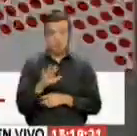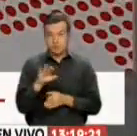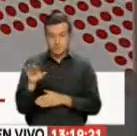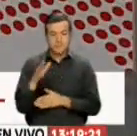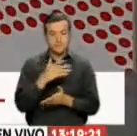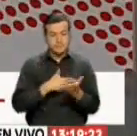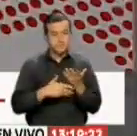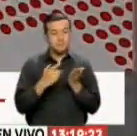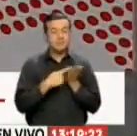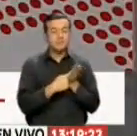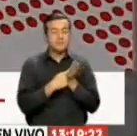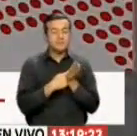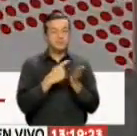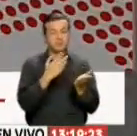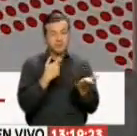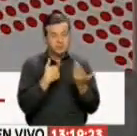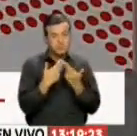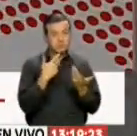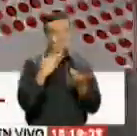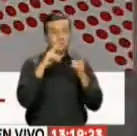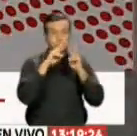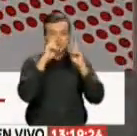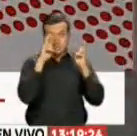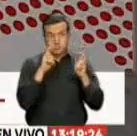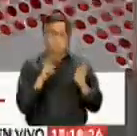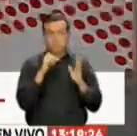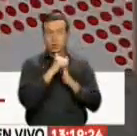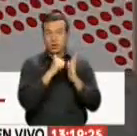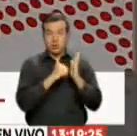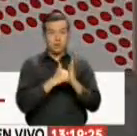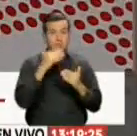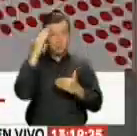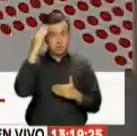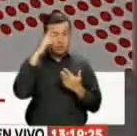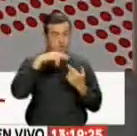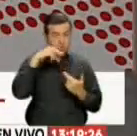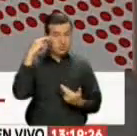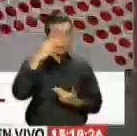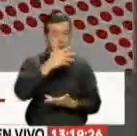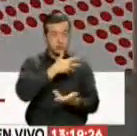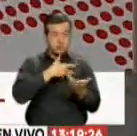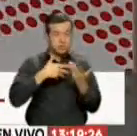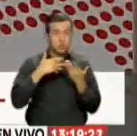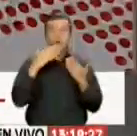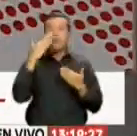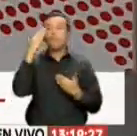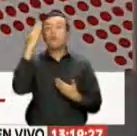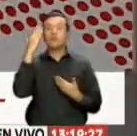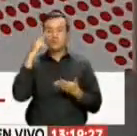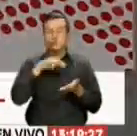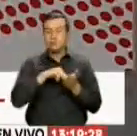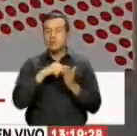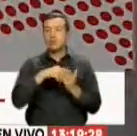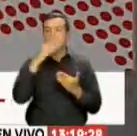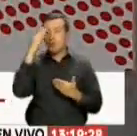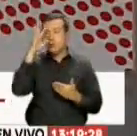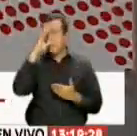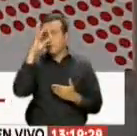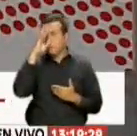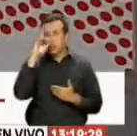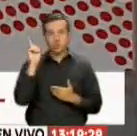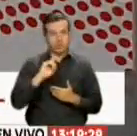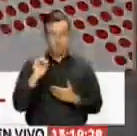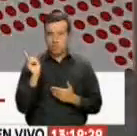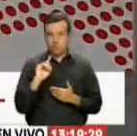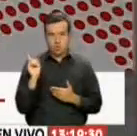un espacio también de debate y de discusión Sobre agendas políticas regionales Y cuando yo hablo de política no necesariamente es ideológica